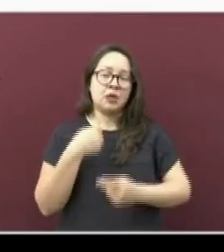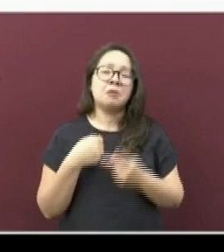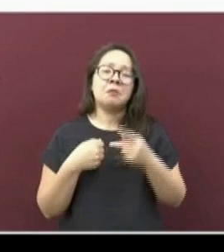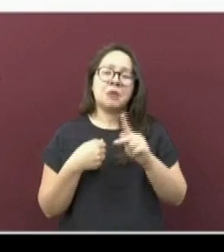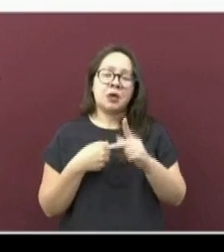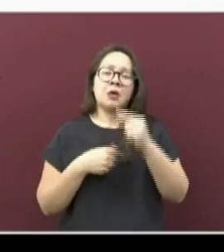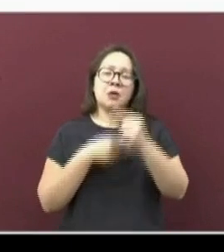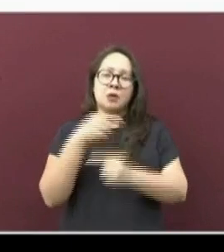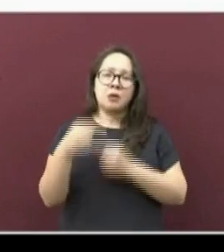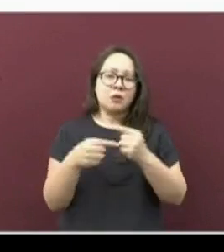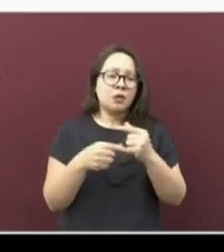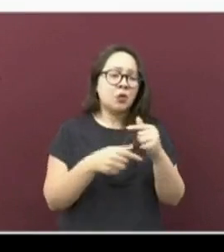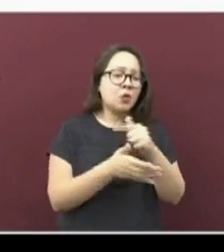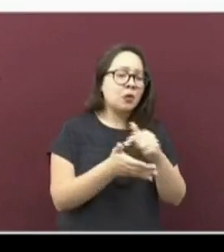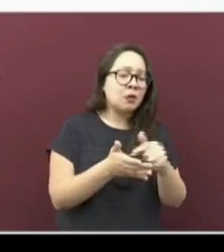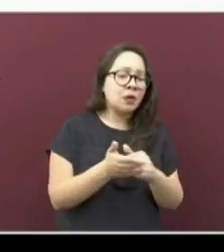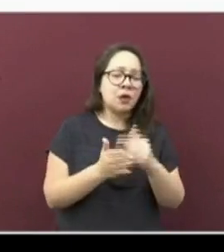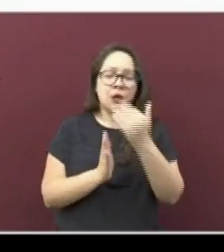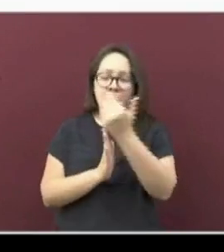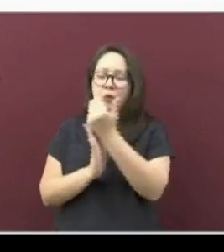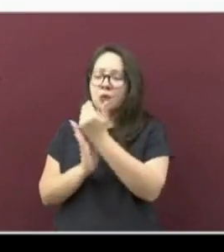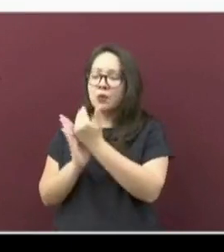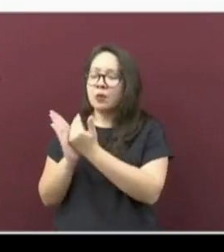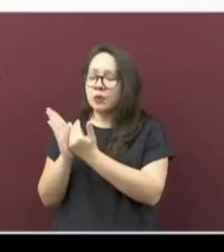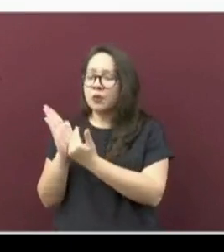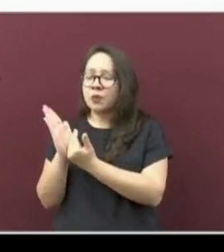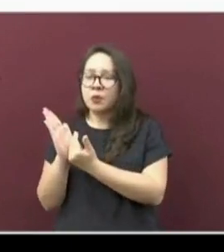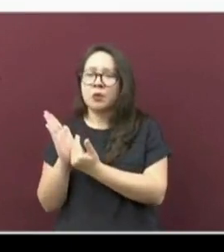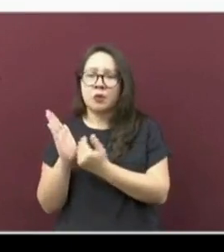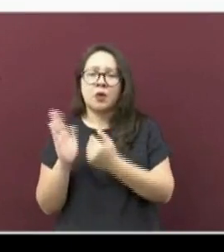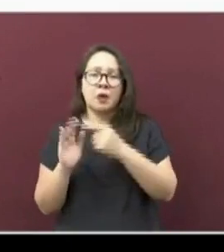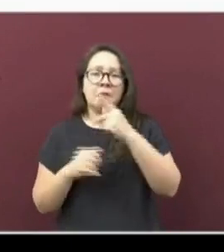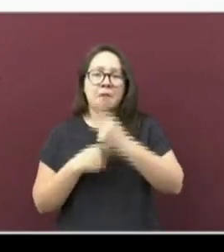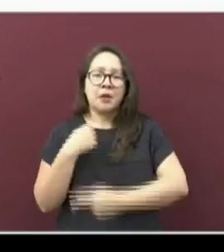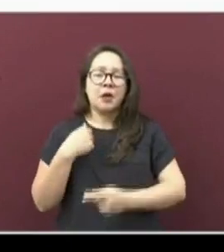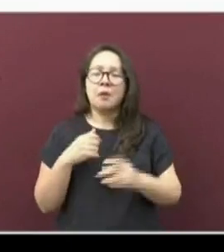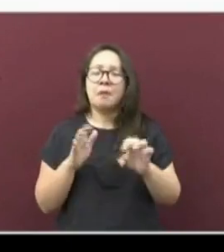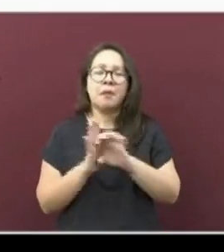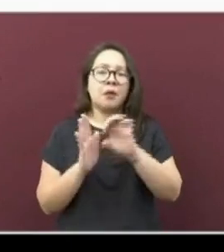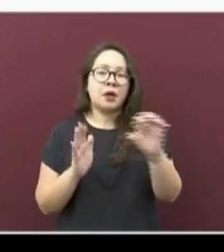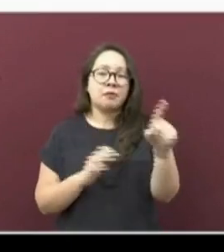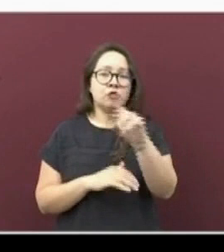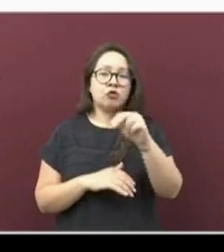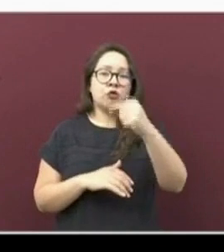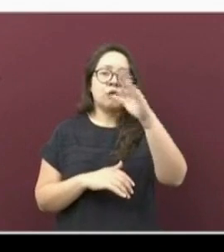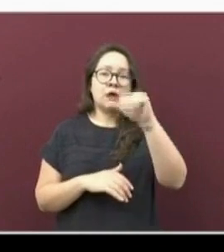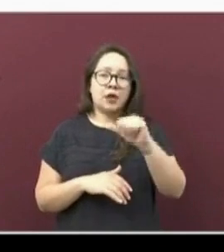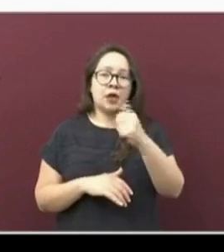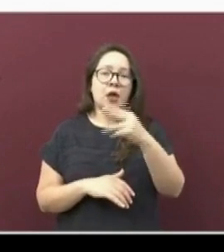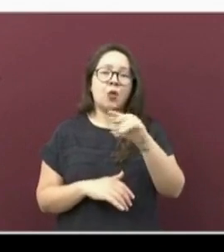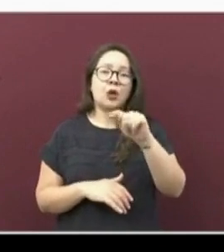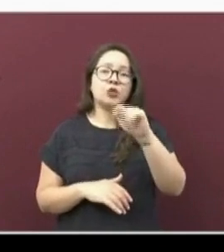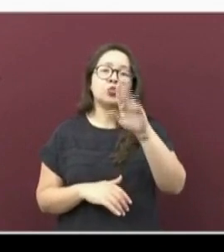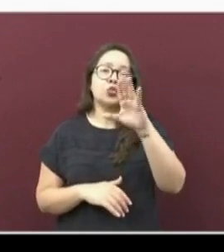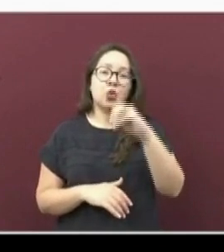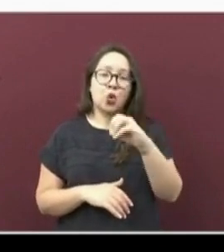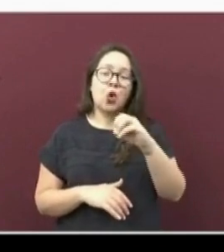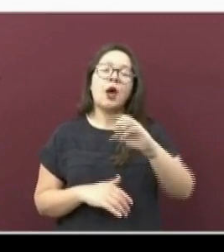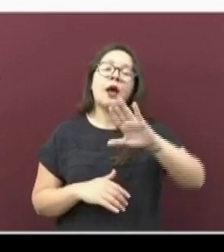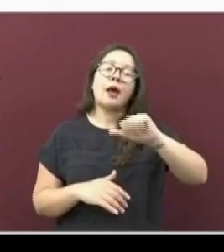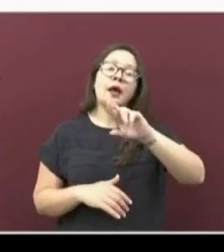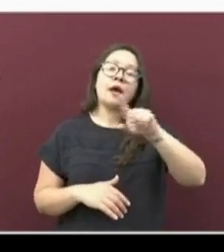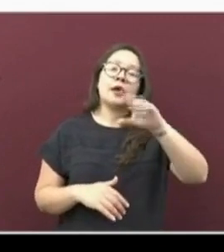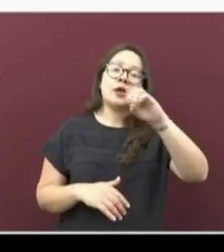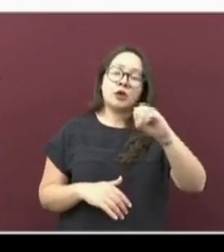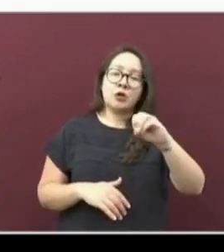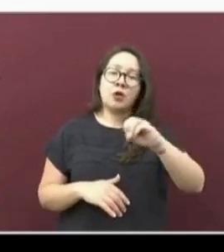vez son más los municipios que comienzan a bajar de riesgo epidémico como Zongolica, Huatusco y Carrillo Puerto, que